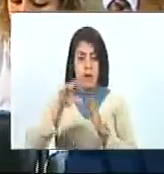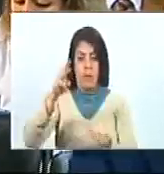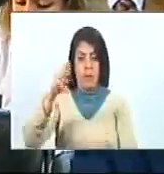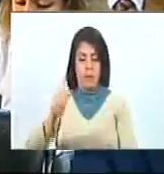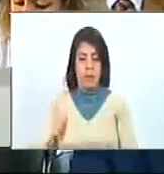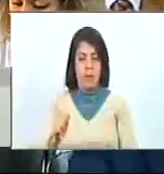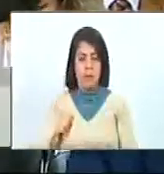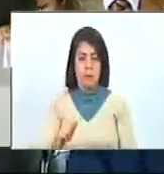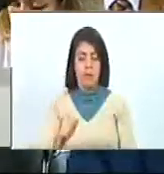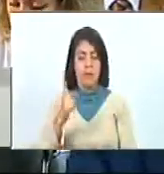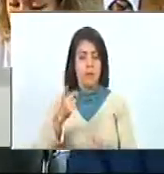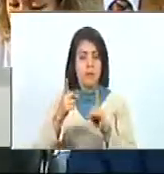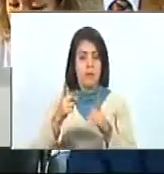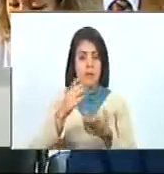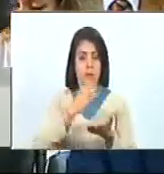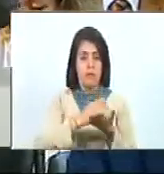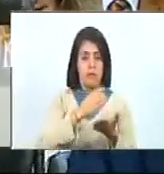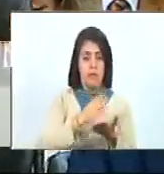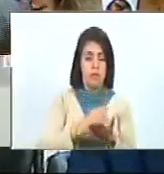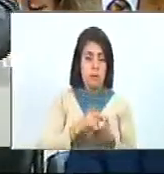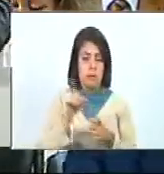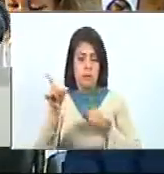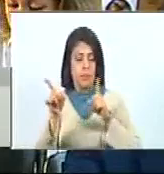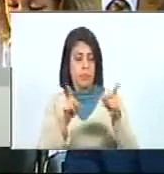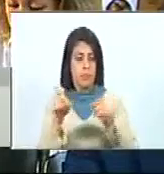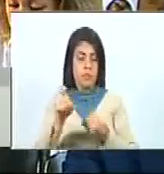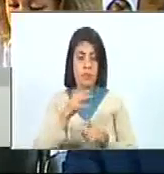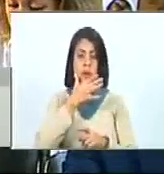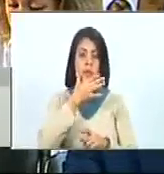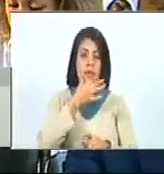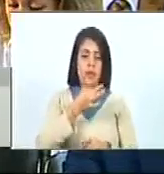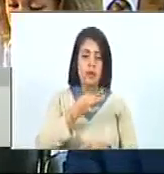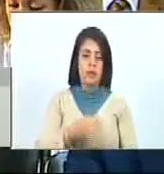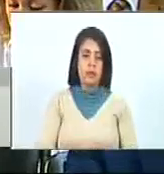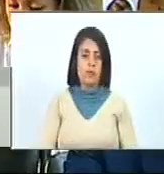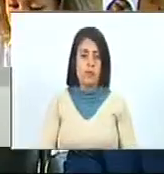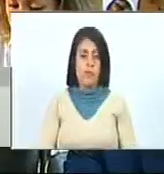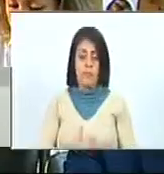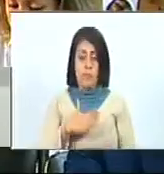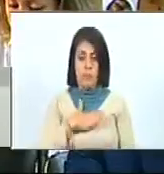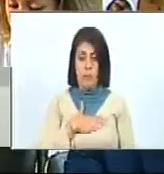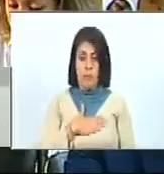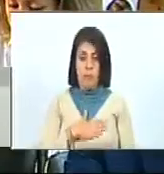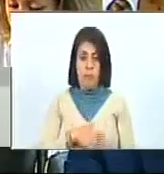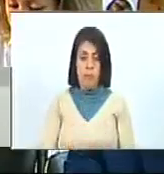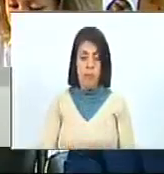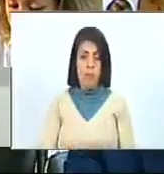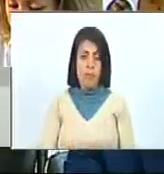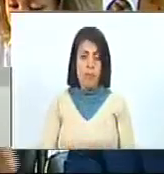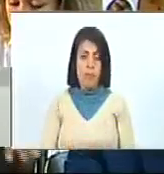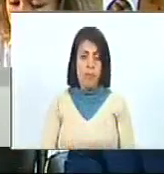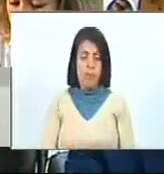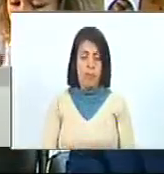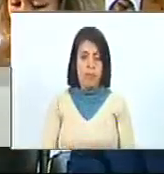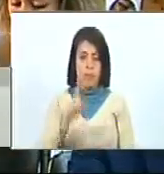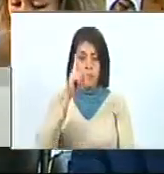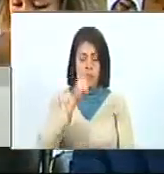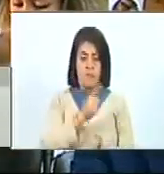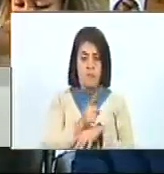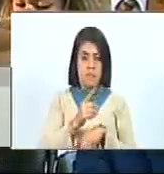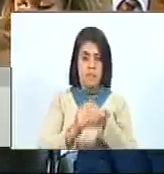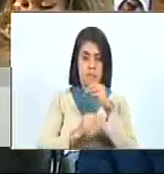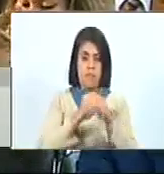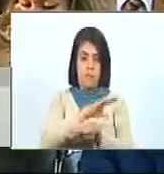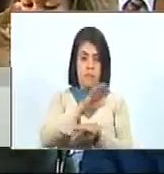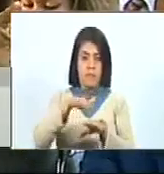que a veces he hecho en Catia donde es más fácil echar gasolina por lo menos para mí y un minuto diputado y hago